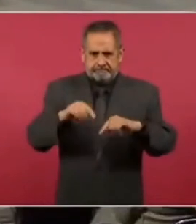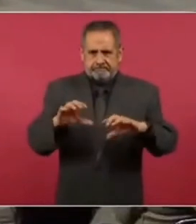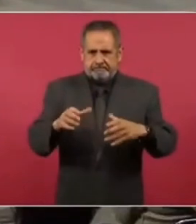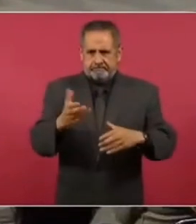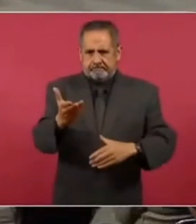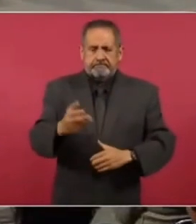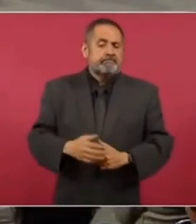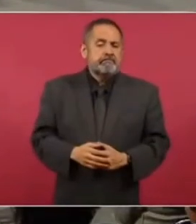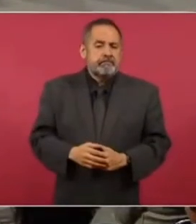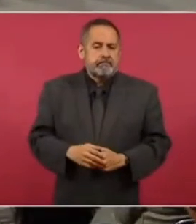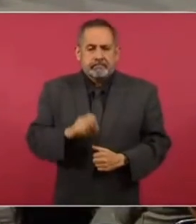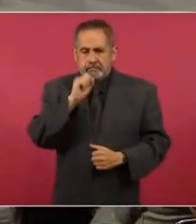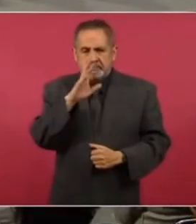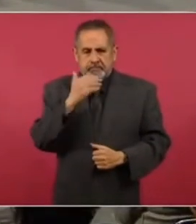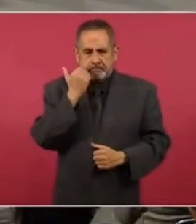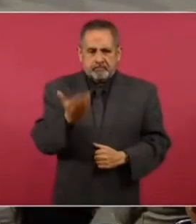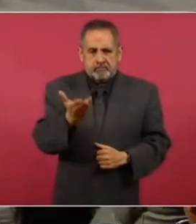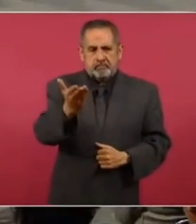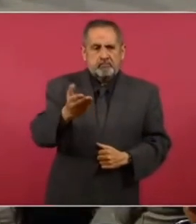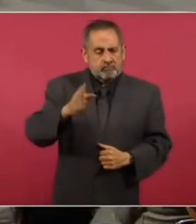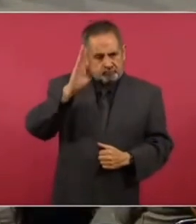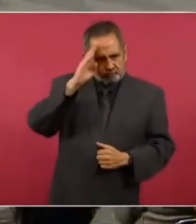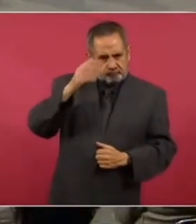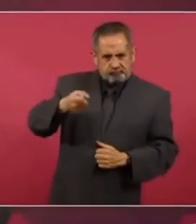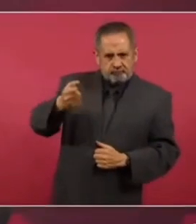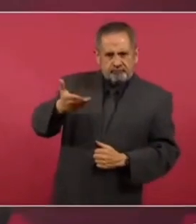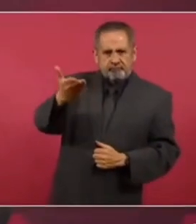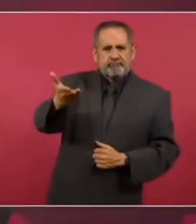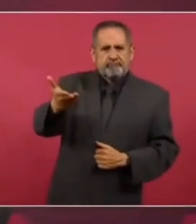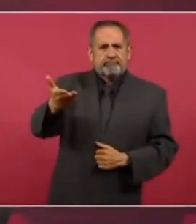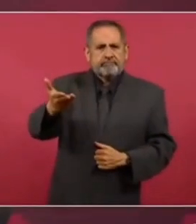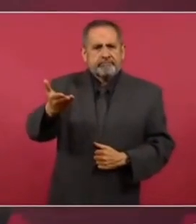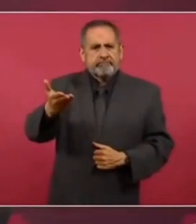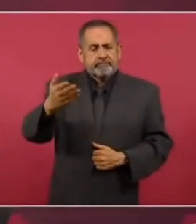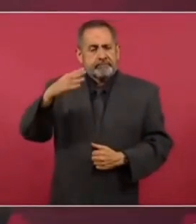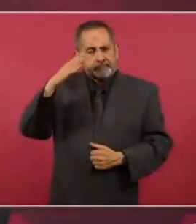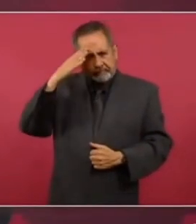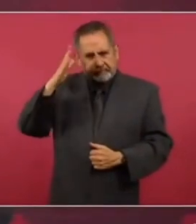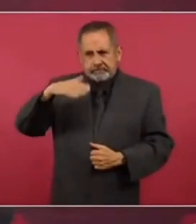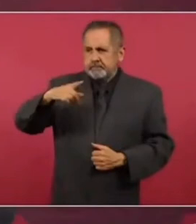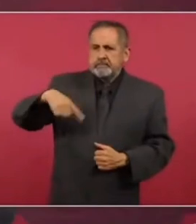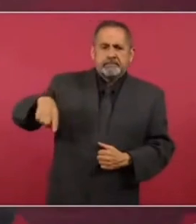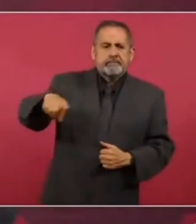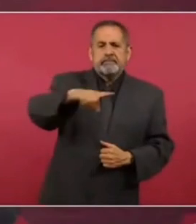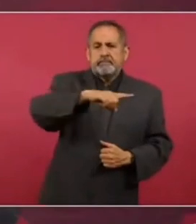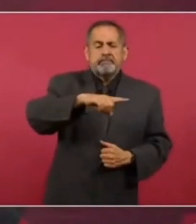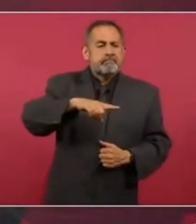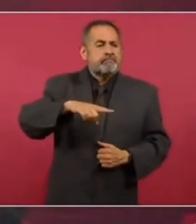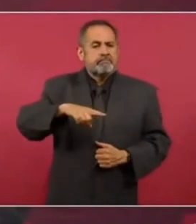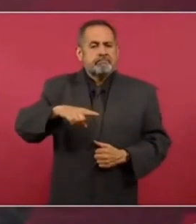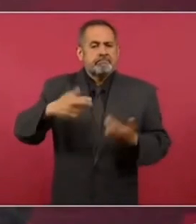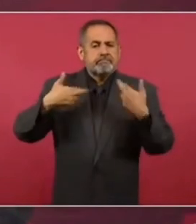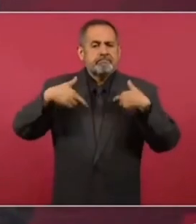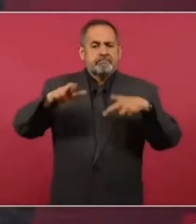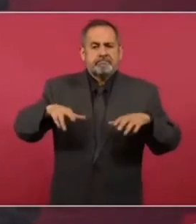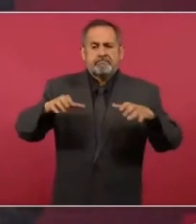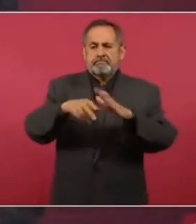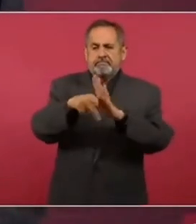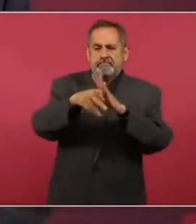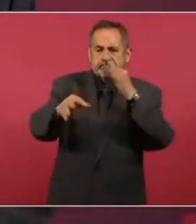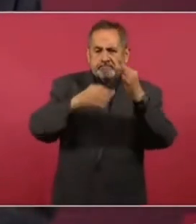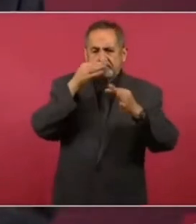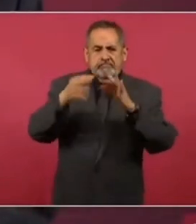también saludar a las señoras, a los señores representantes de los medios de